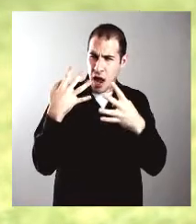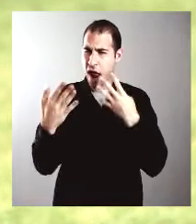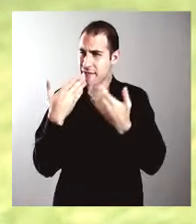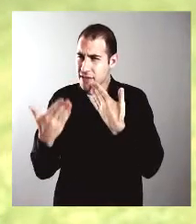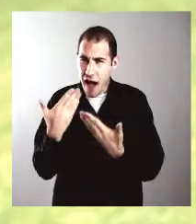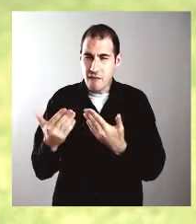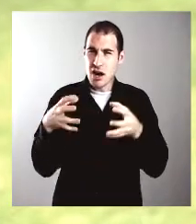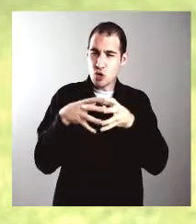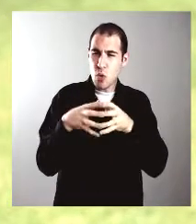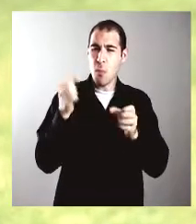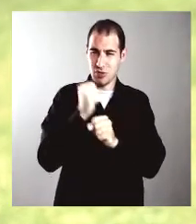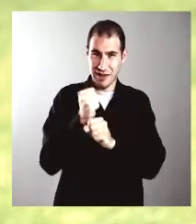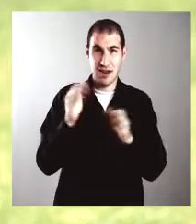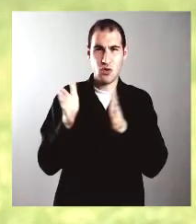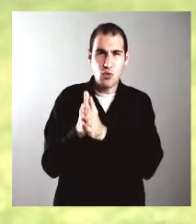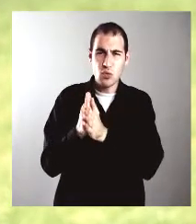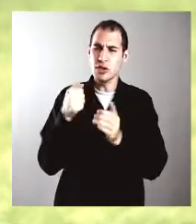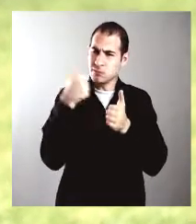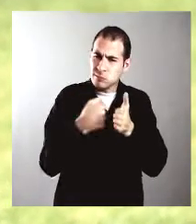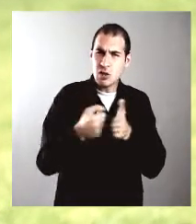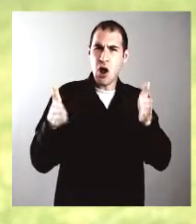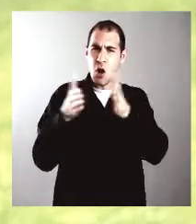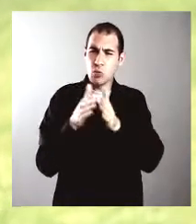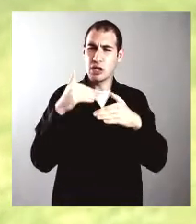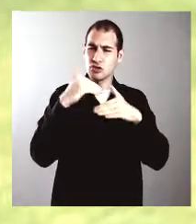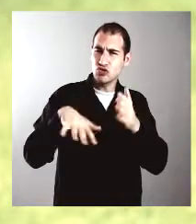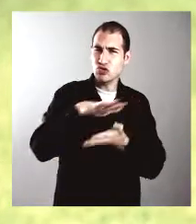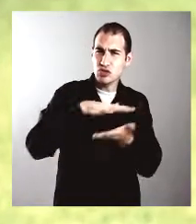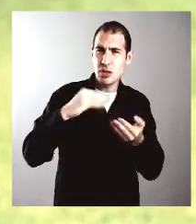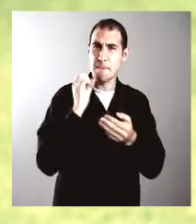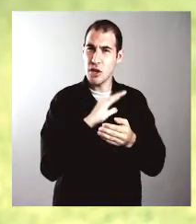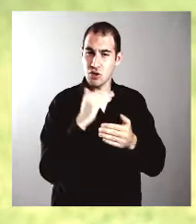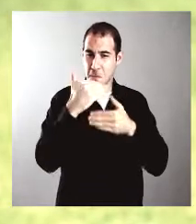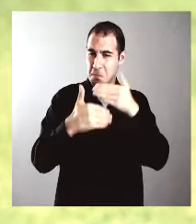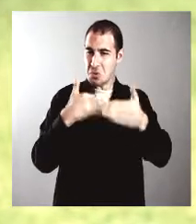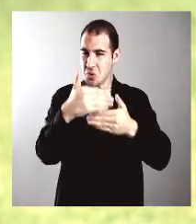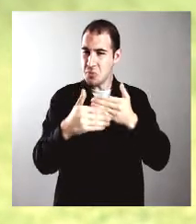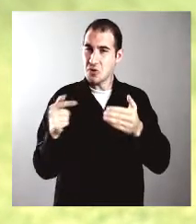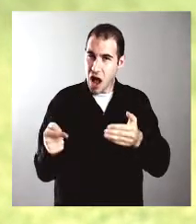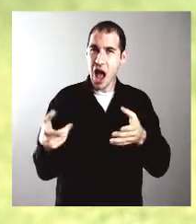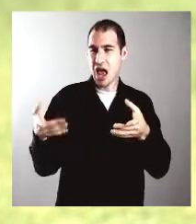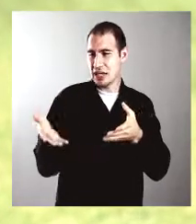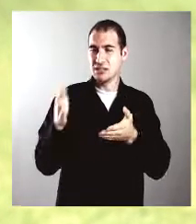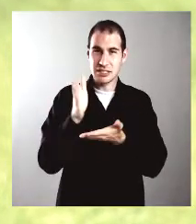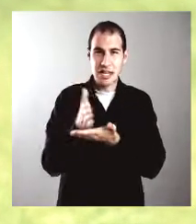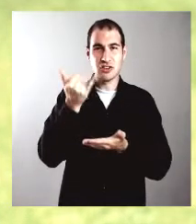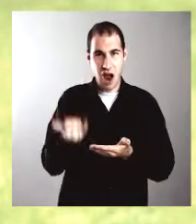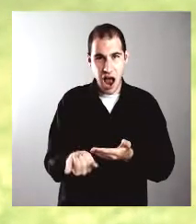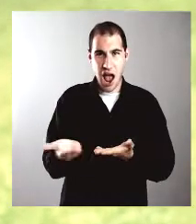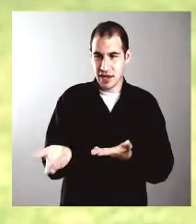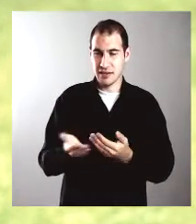de escucharse, de trabajar en conjunto, de pelear juntas por una sociedad mejor, es cuando de a poco se fueron